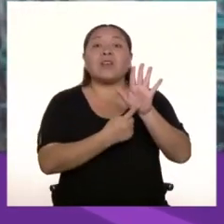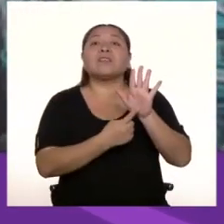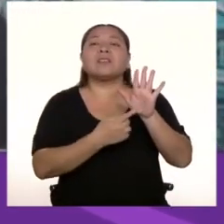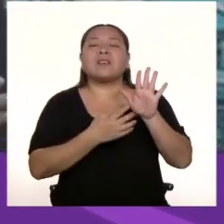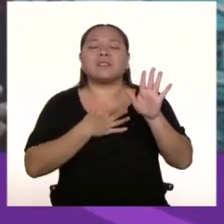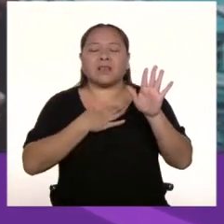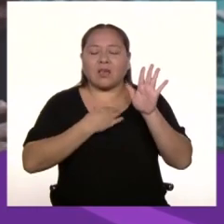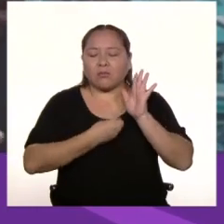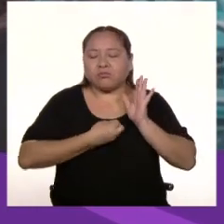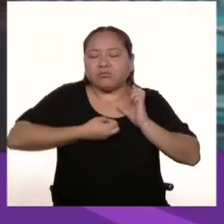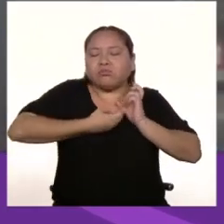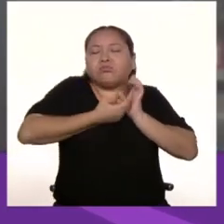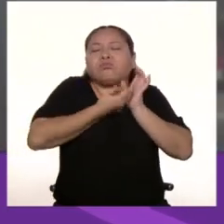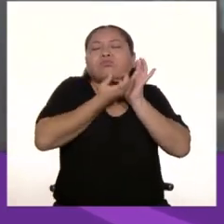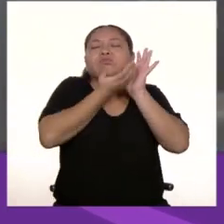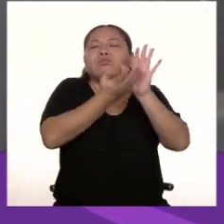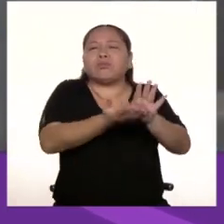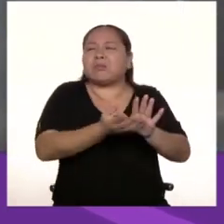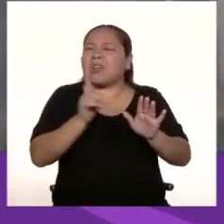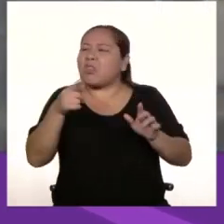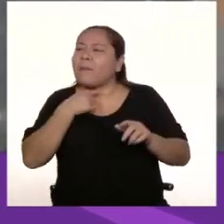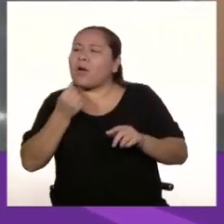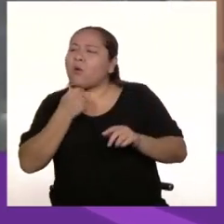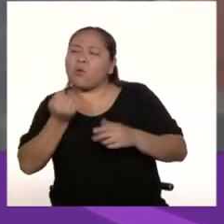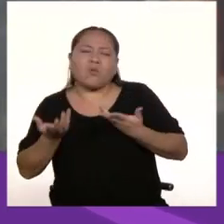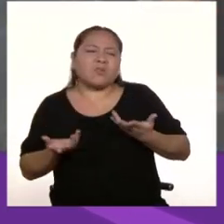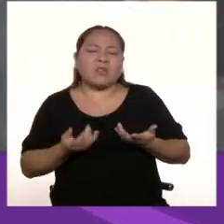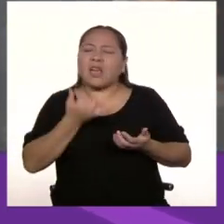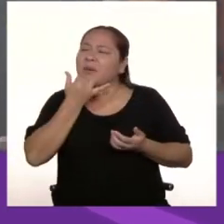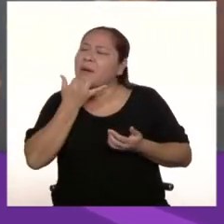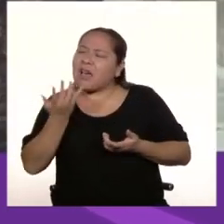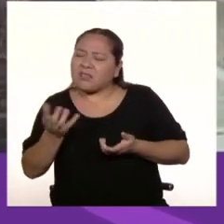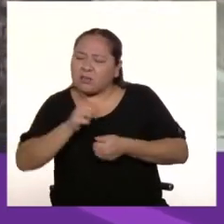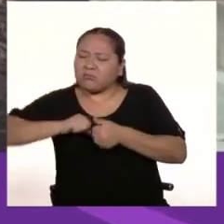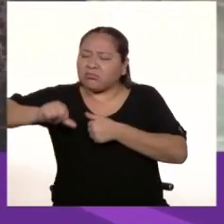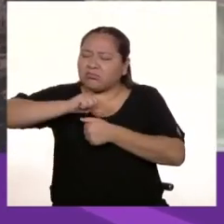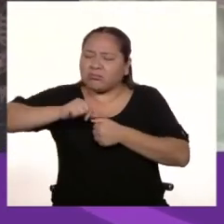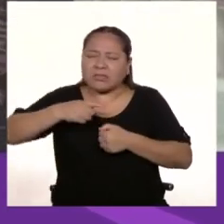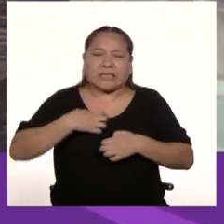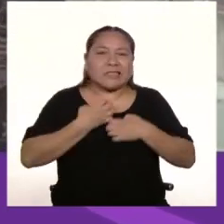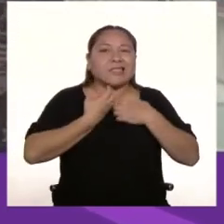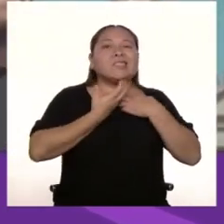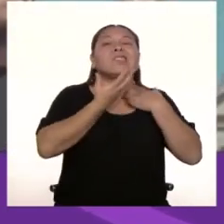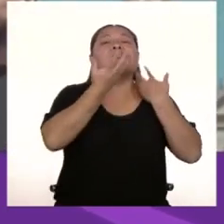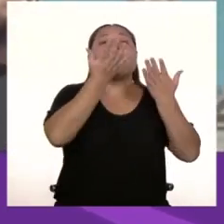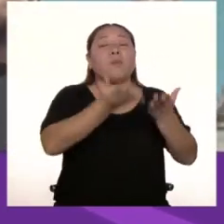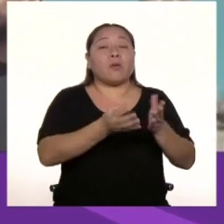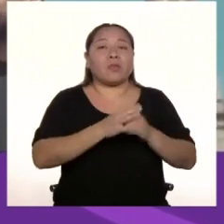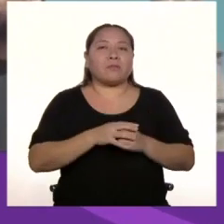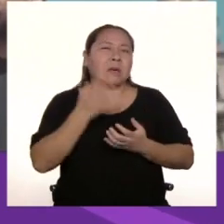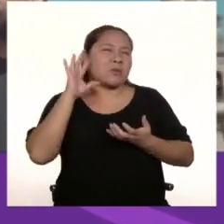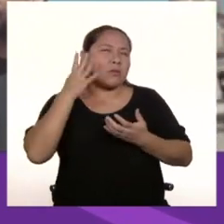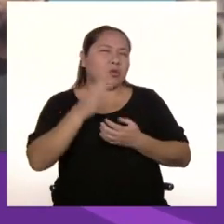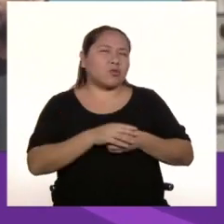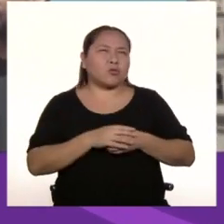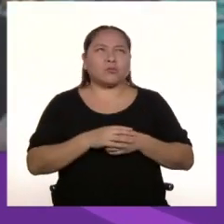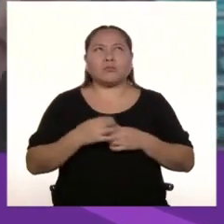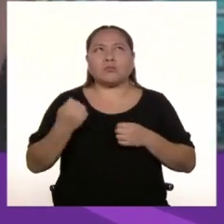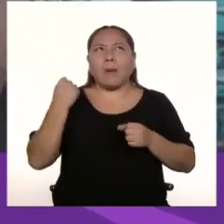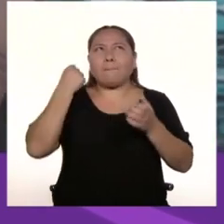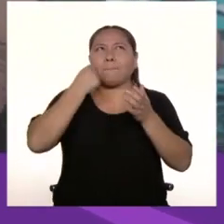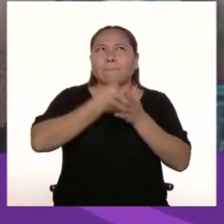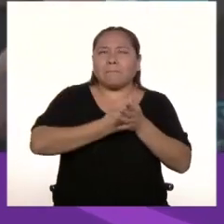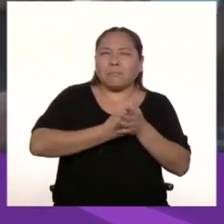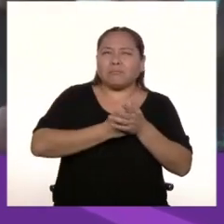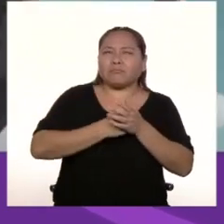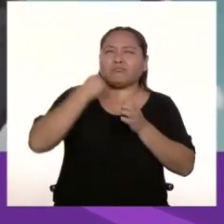te guste Que esté pasando a alrededor Así nació en realidad Como protestando por las cosas que consideras injustas Y